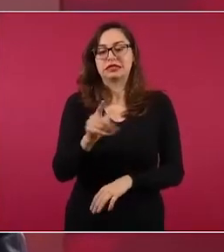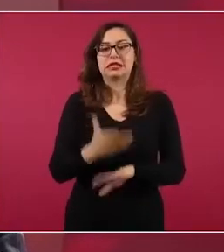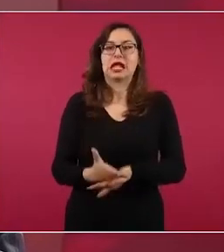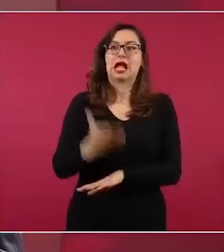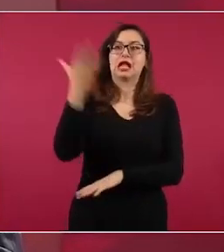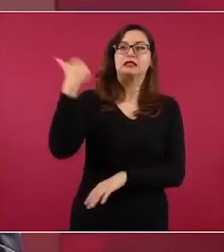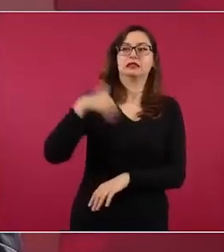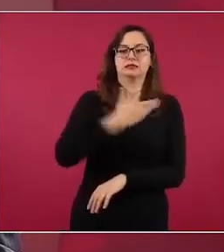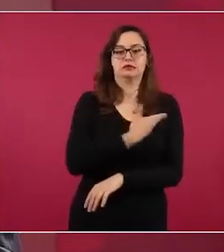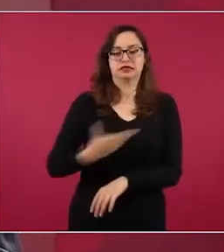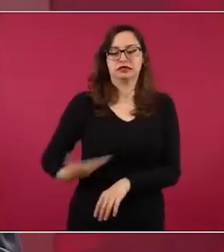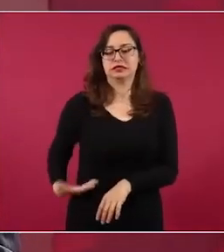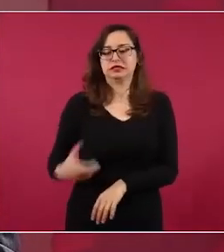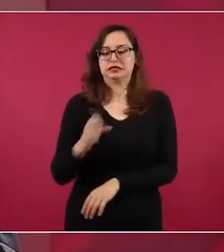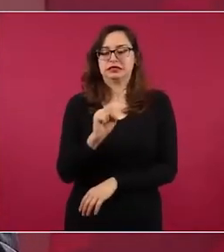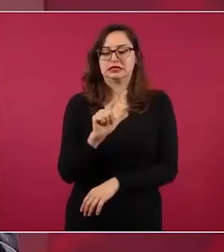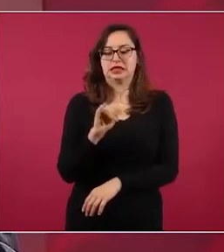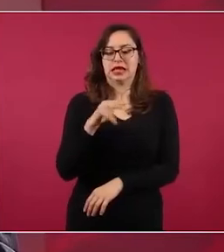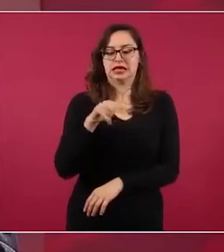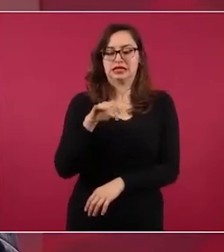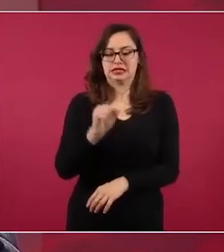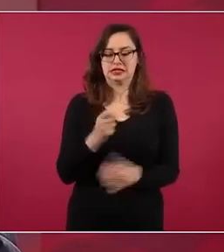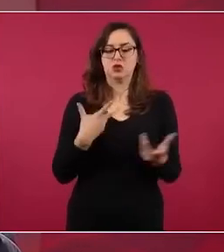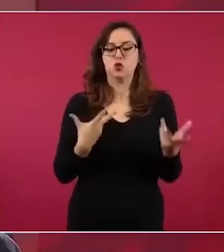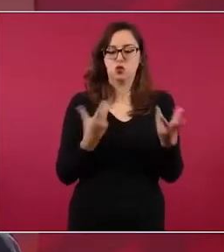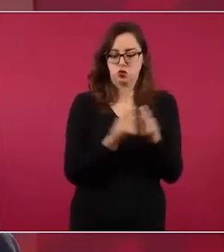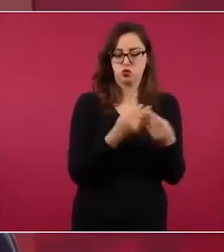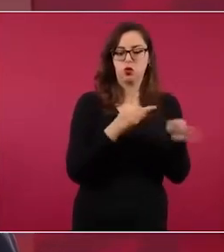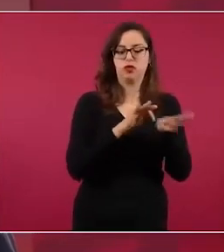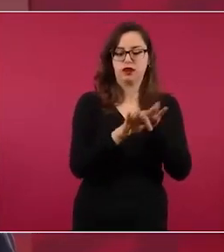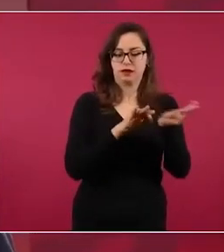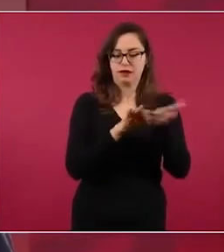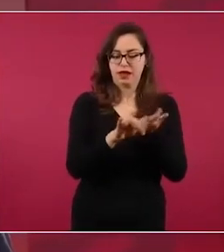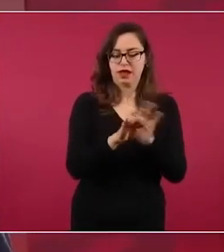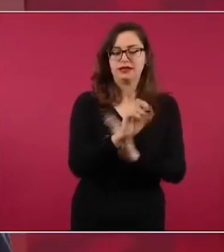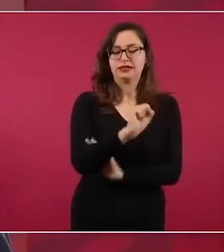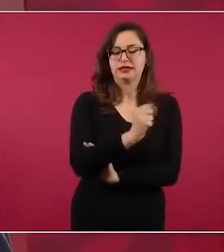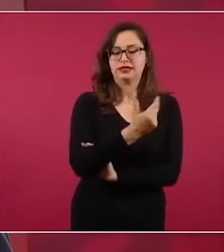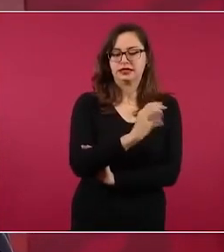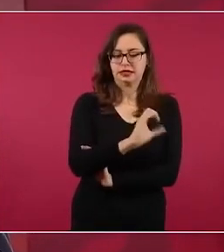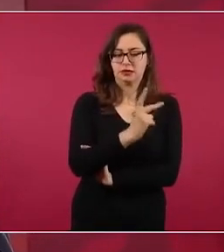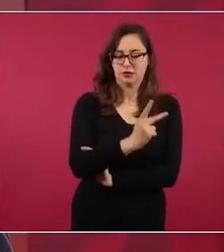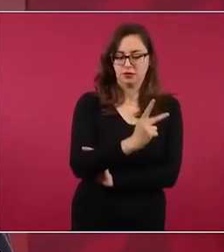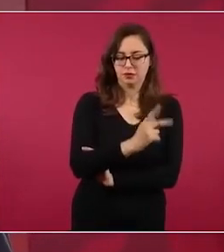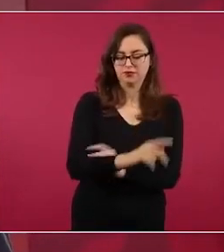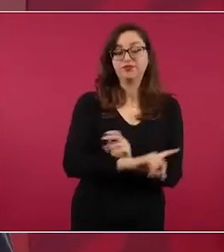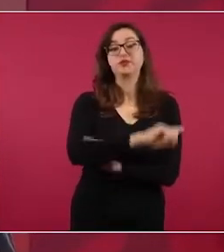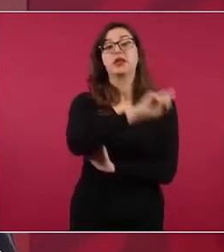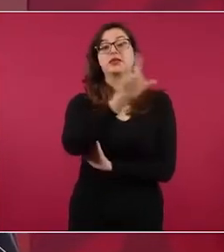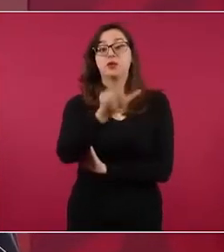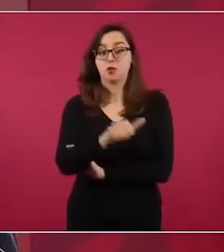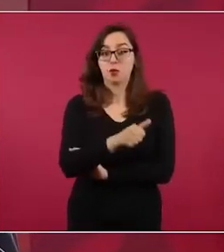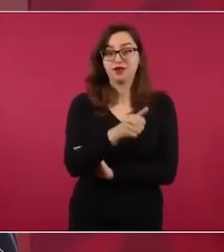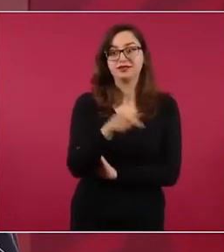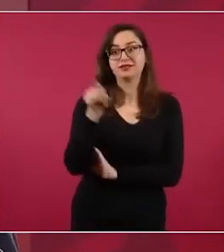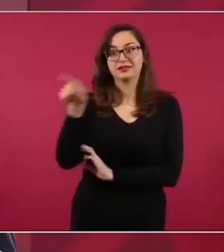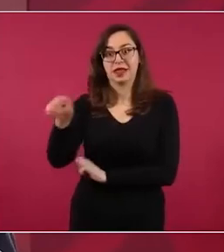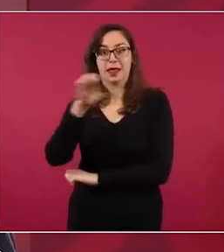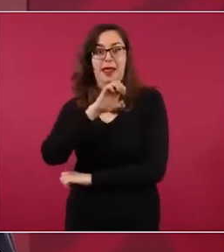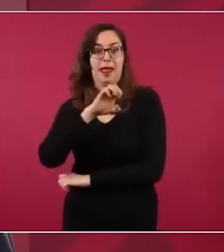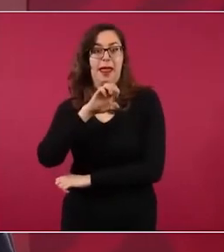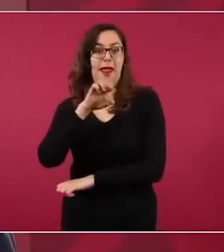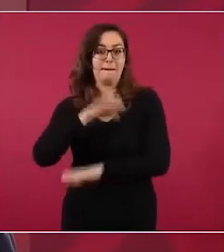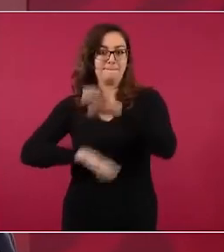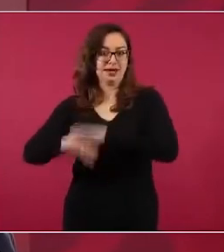Y luego trabajó con Roberto Hernández. Y